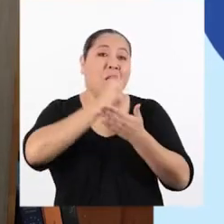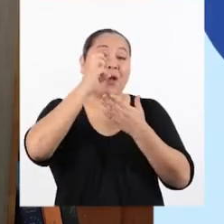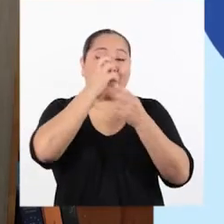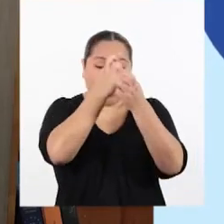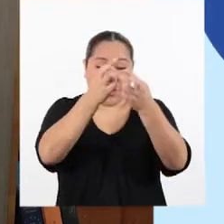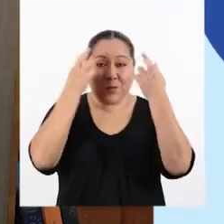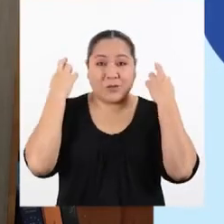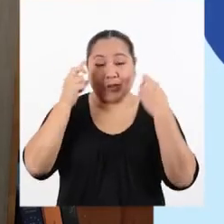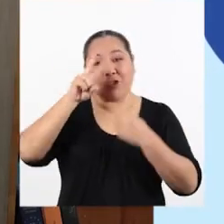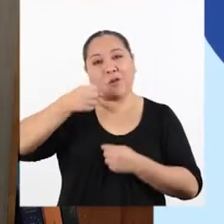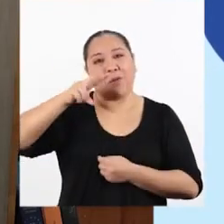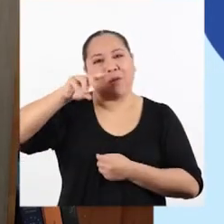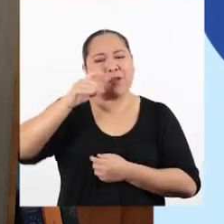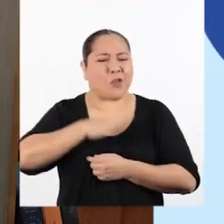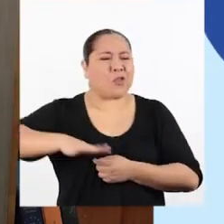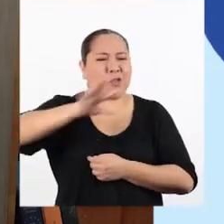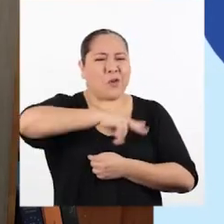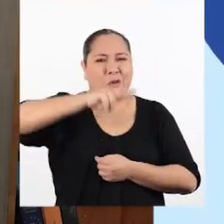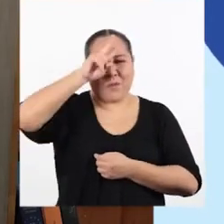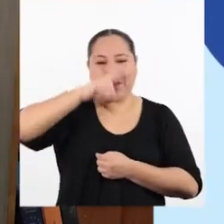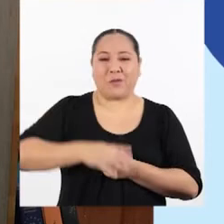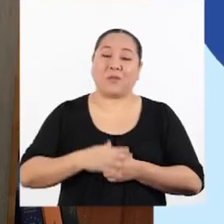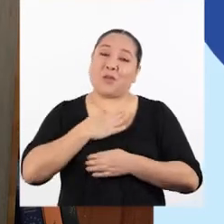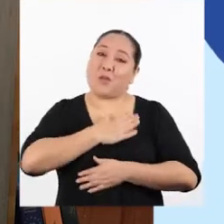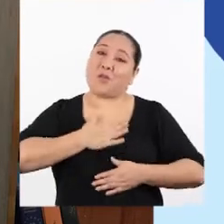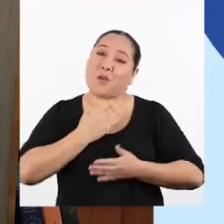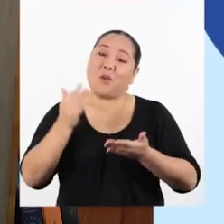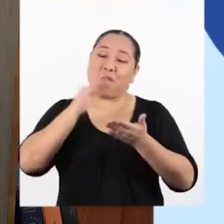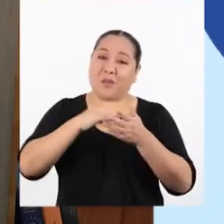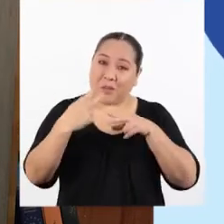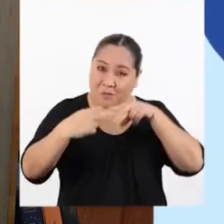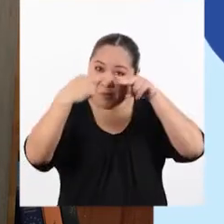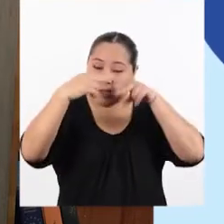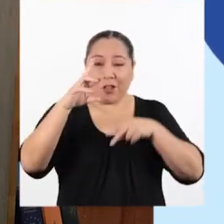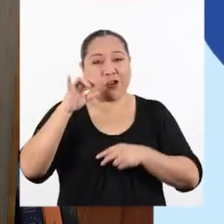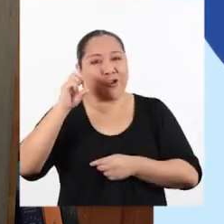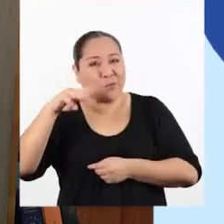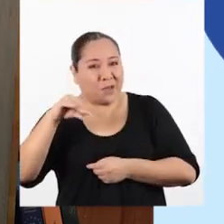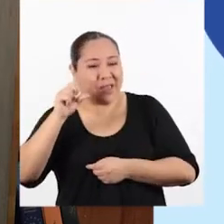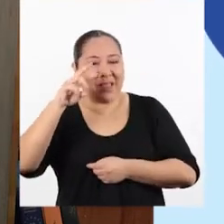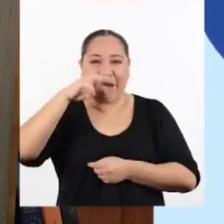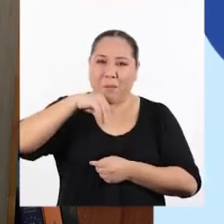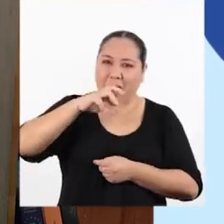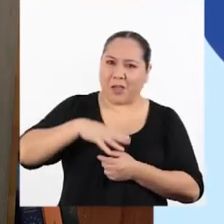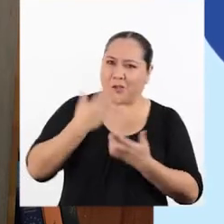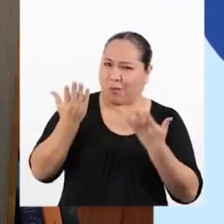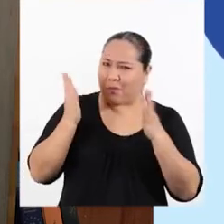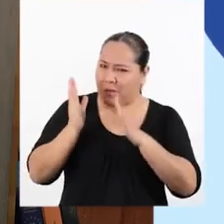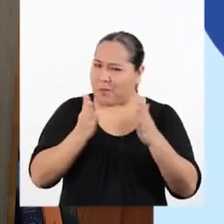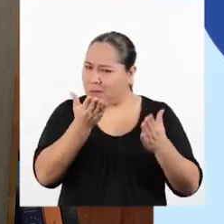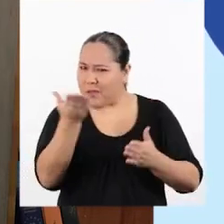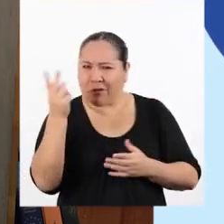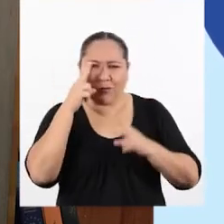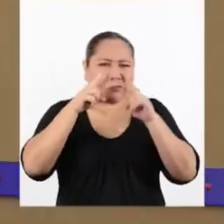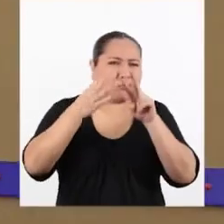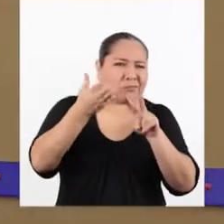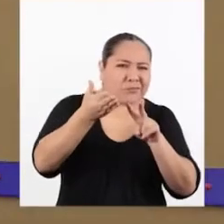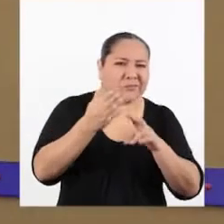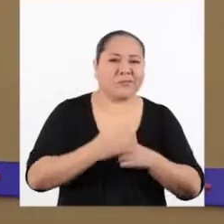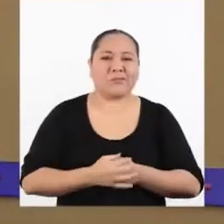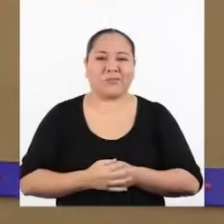2021 de todo el Perú. Y gusto de volver a verlos, Romina y Mario. ¿Me tienen preparado algo por lo que veo?